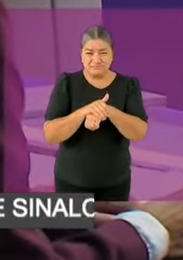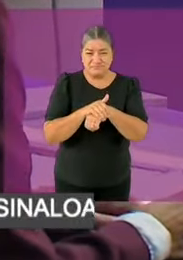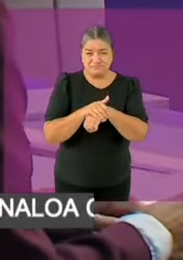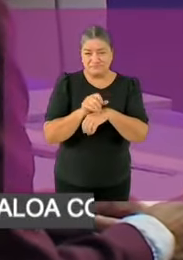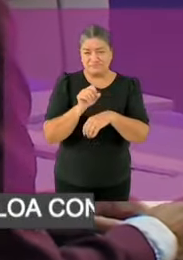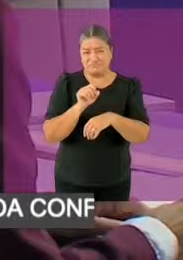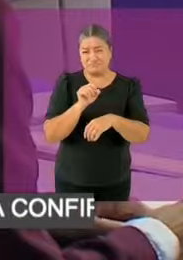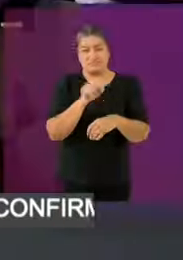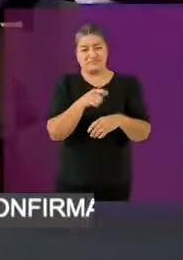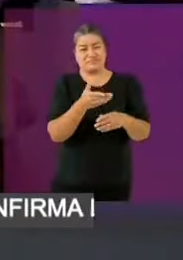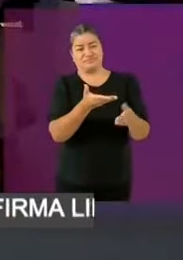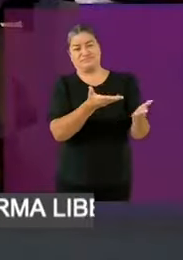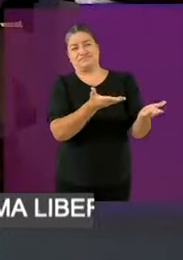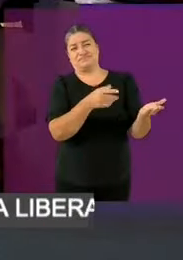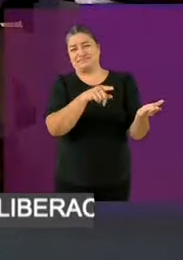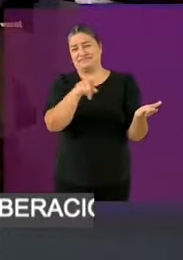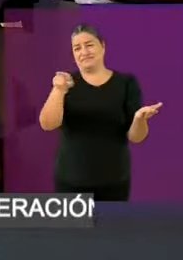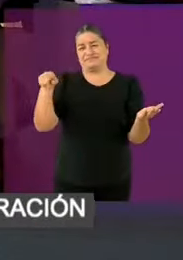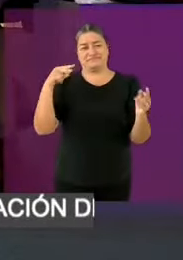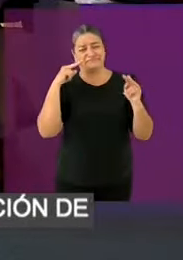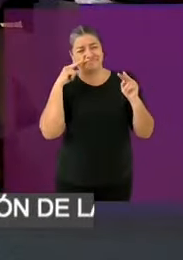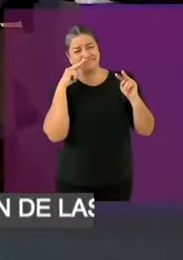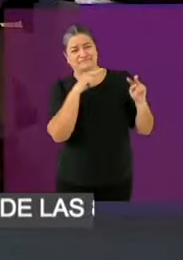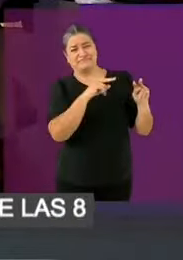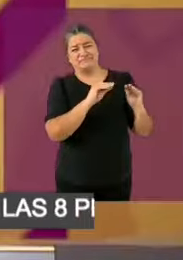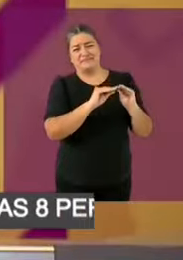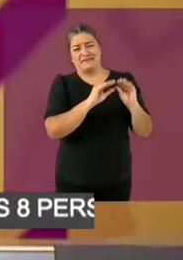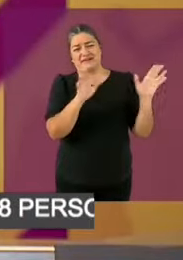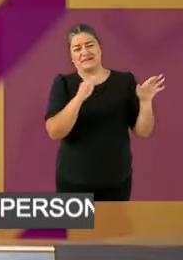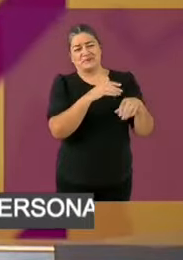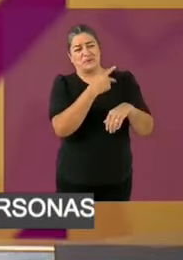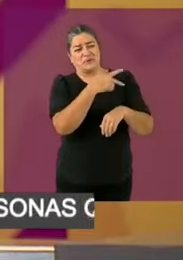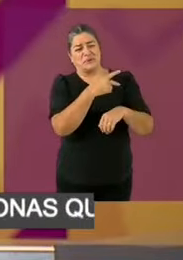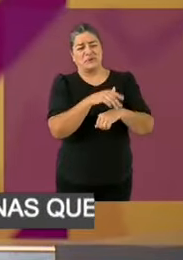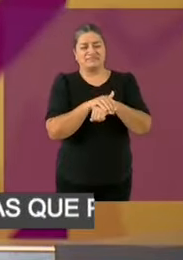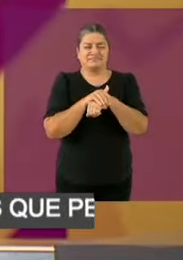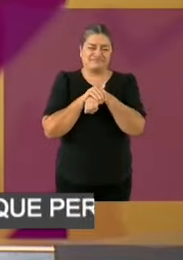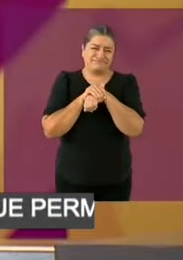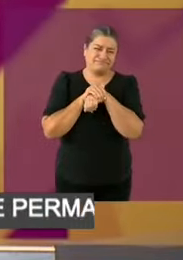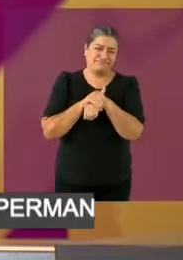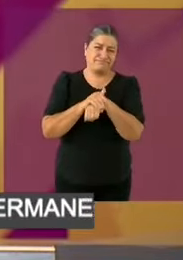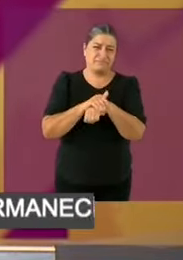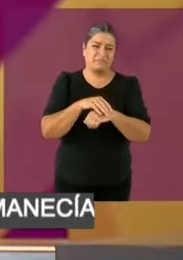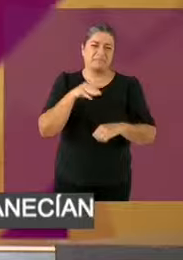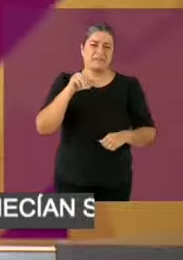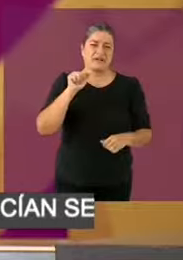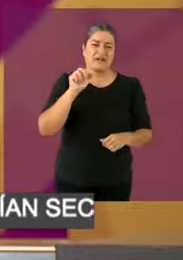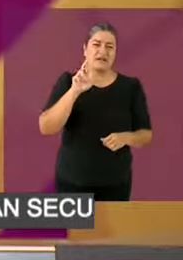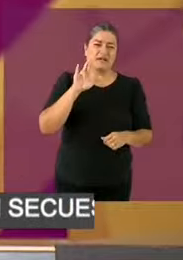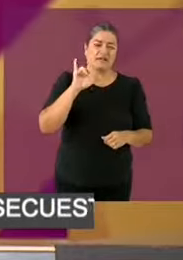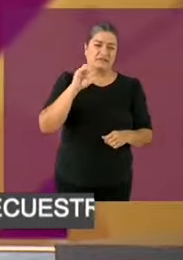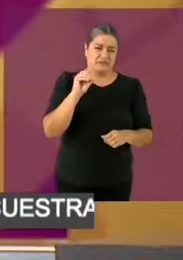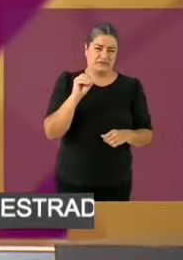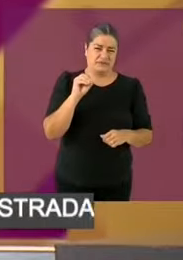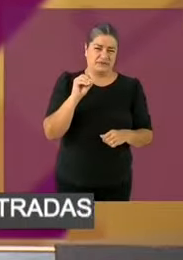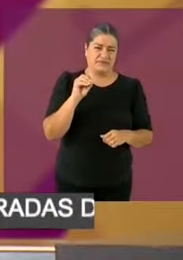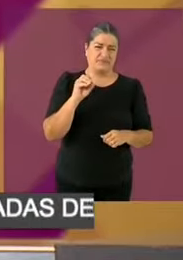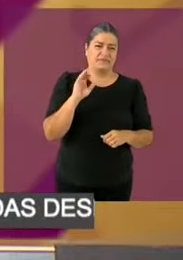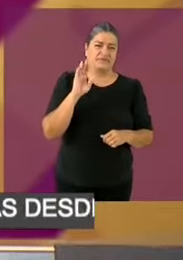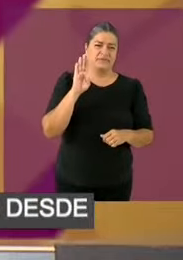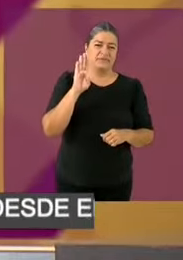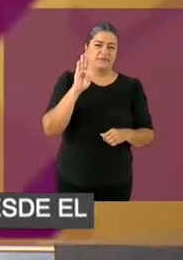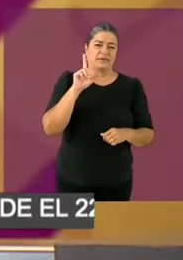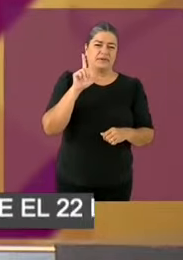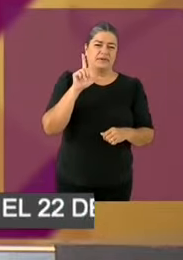gran amigo del alma, el más reciente, Malio Fabio Beltrones, con cuentas en Andorra. Eso es lo viejo.